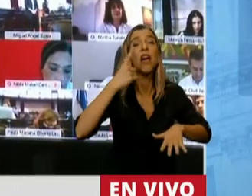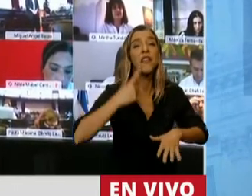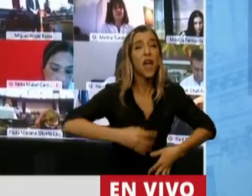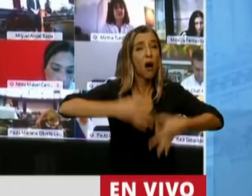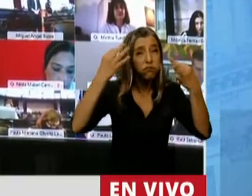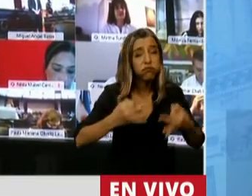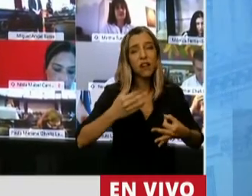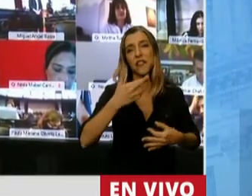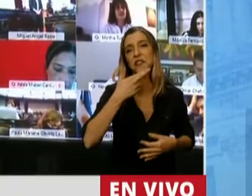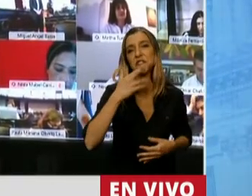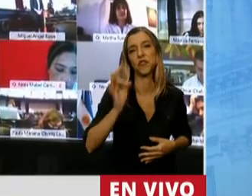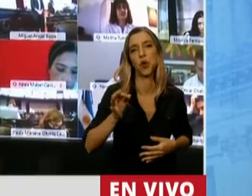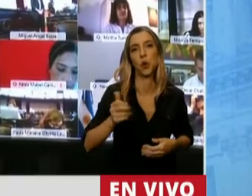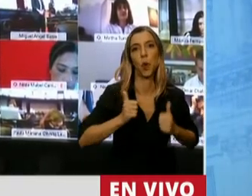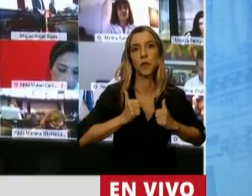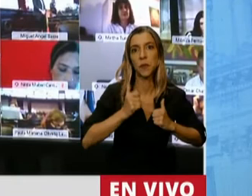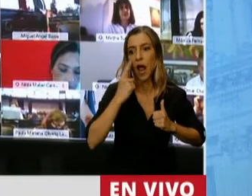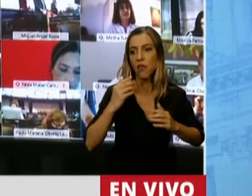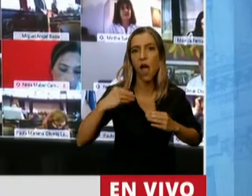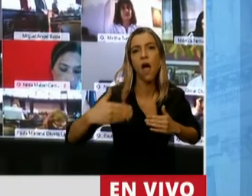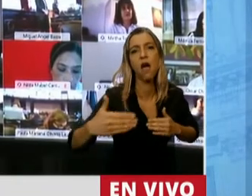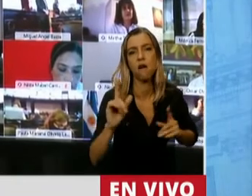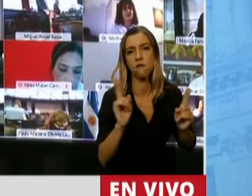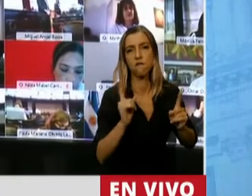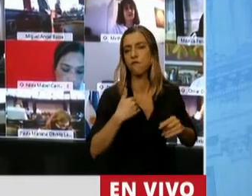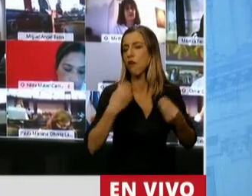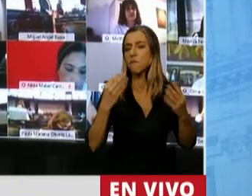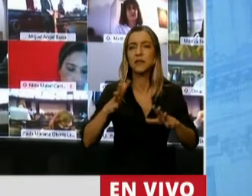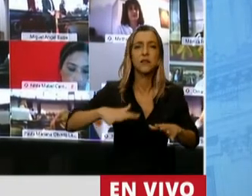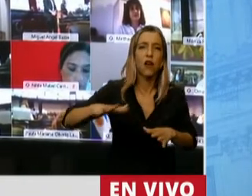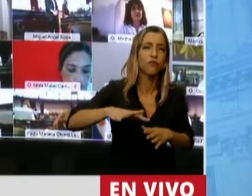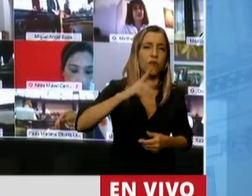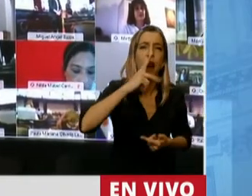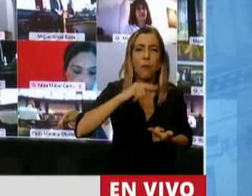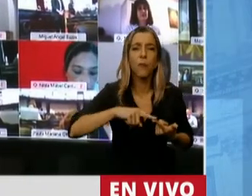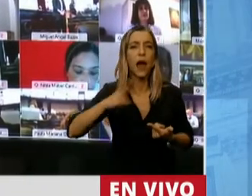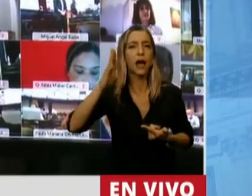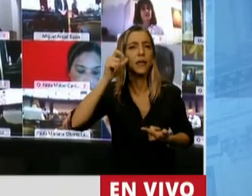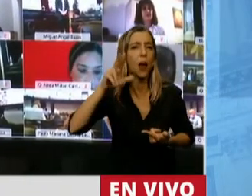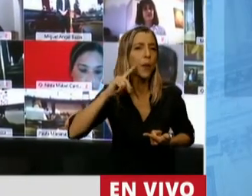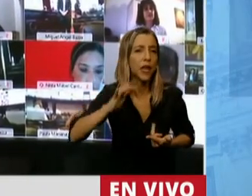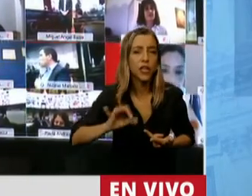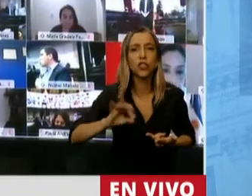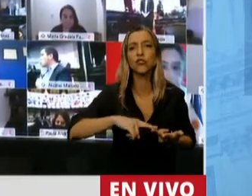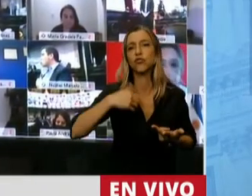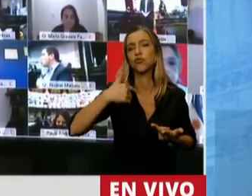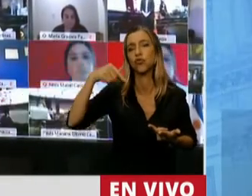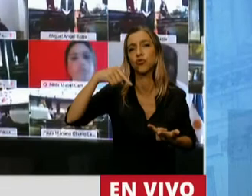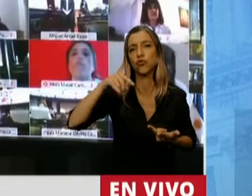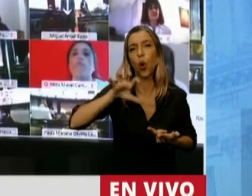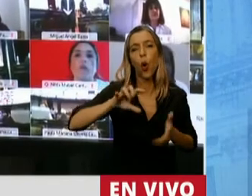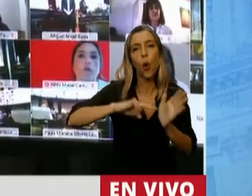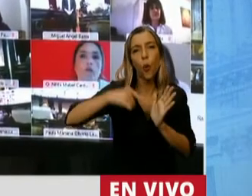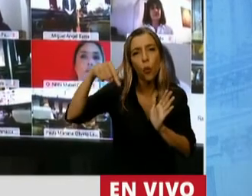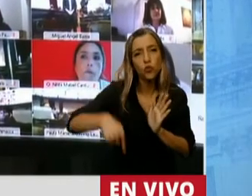rincones del Gran Buenos Aires, especialmente de Ensenada, de Berizo, de La Plata, del sur de Buenos Aires,